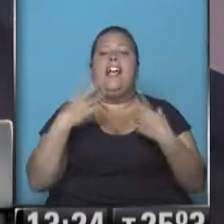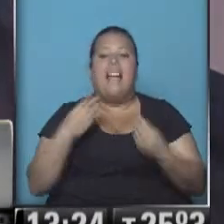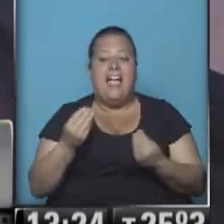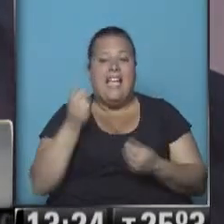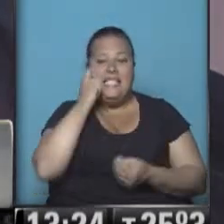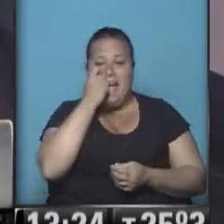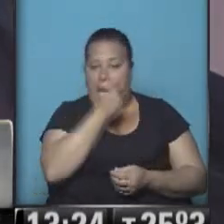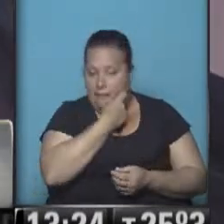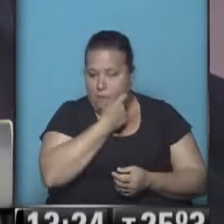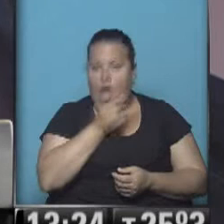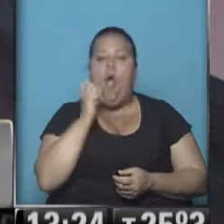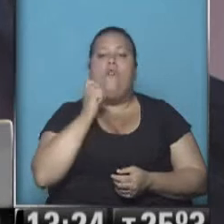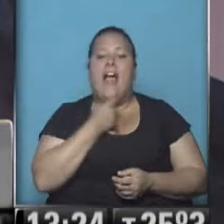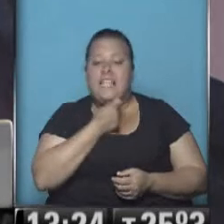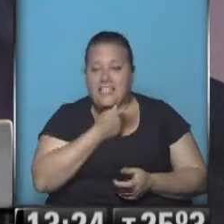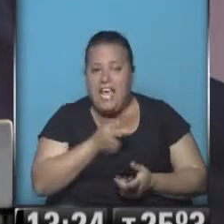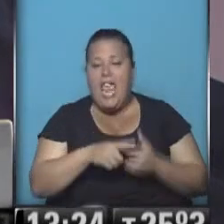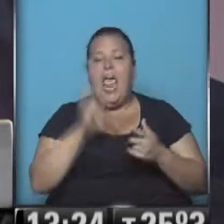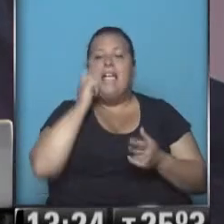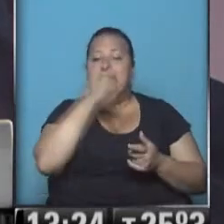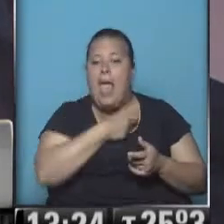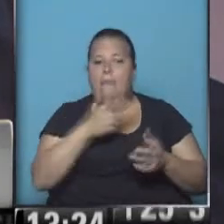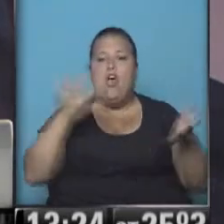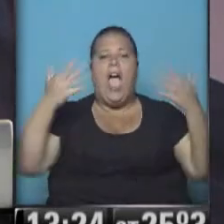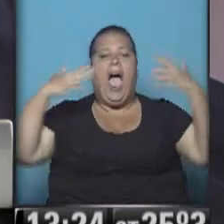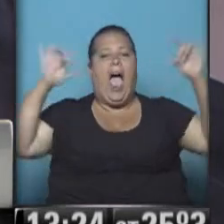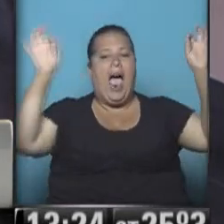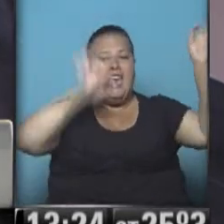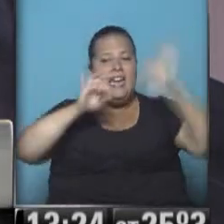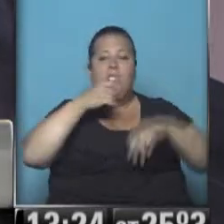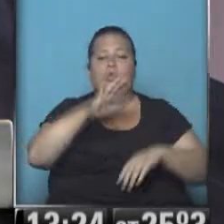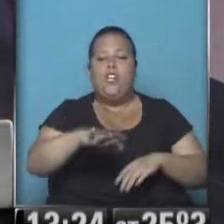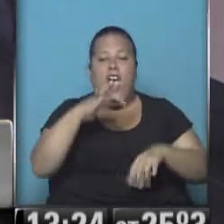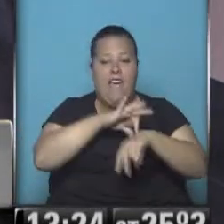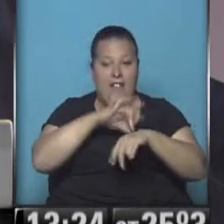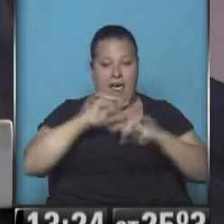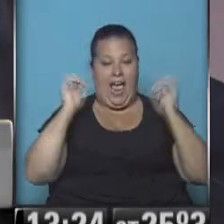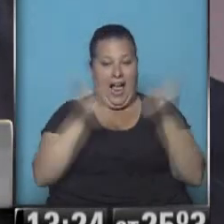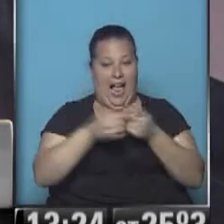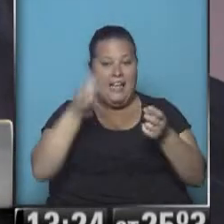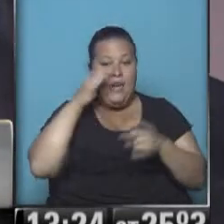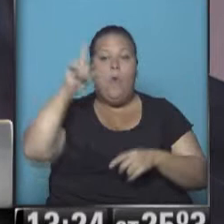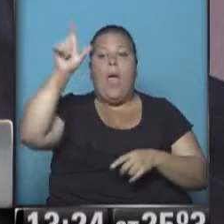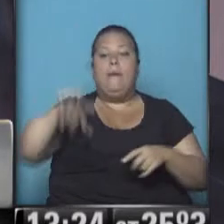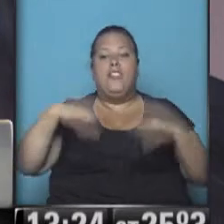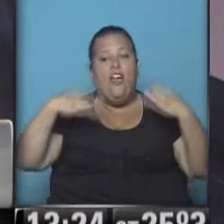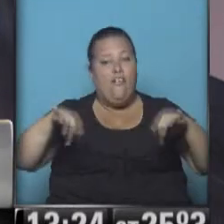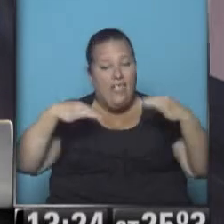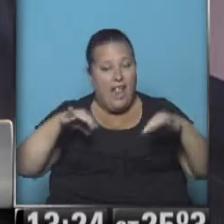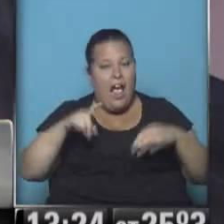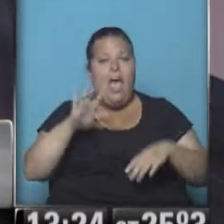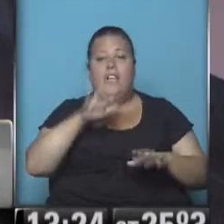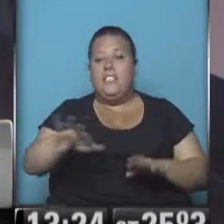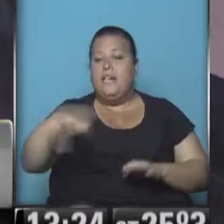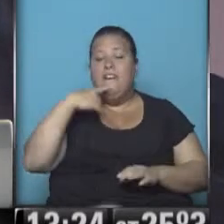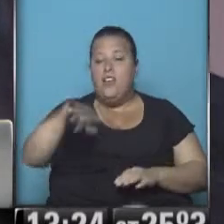el sarampión, la varicela. El sarampión queda en el aire. Si hay un chico con sarampión en este estudio y hay una persona susceptible, el chico